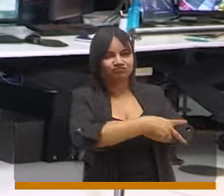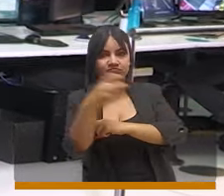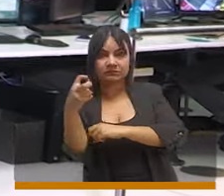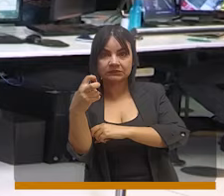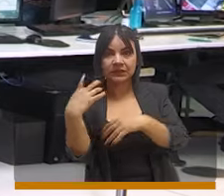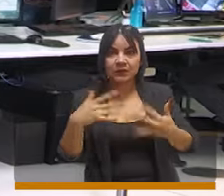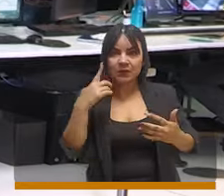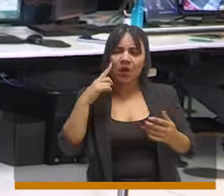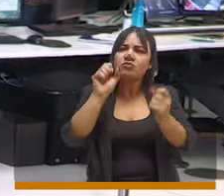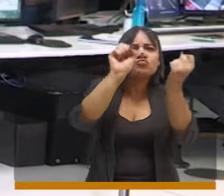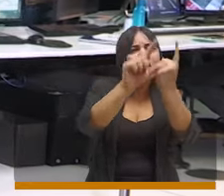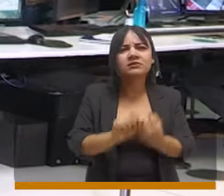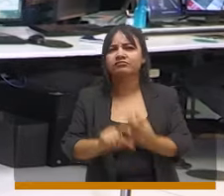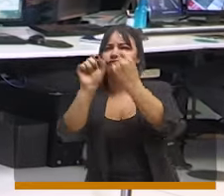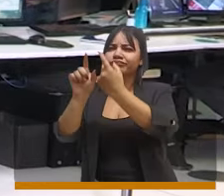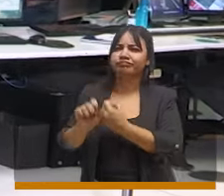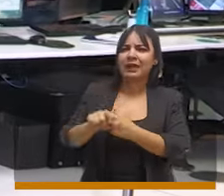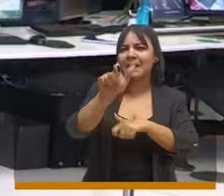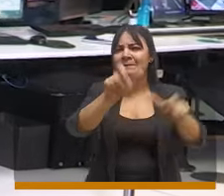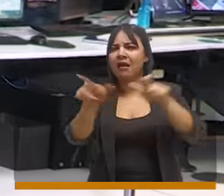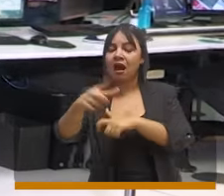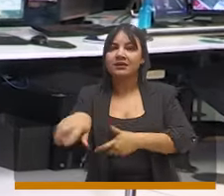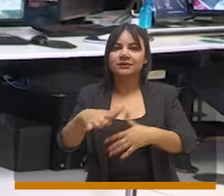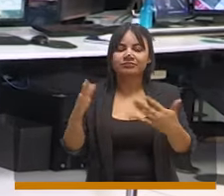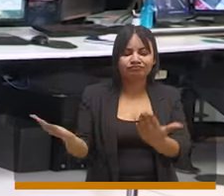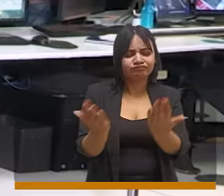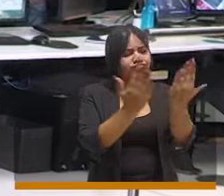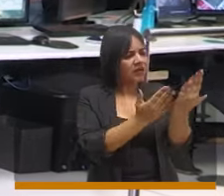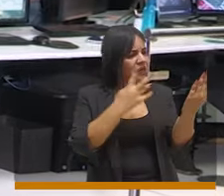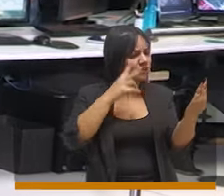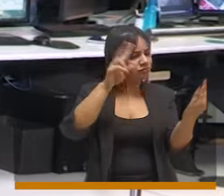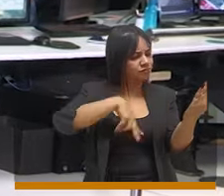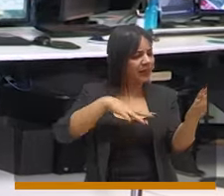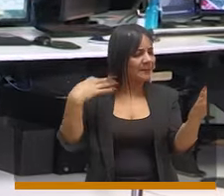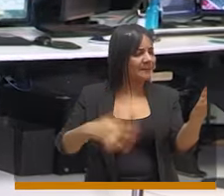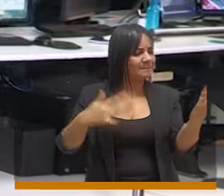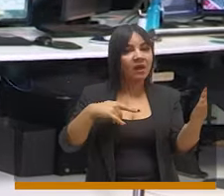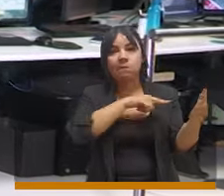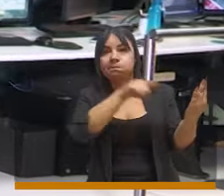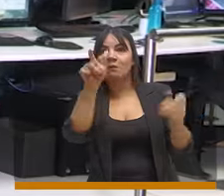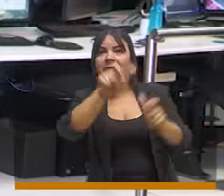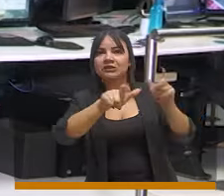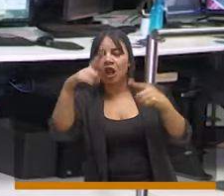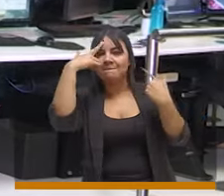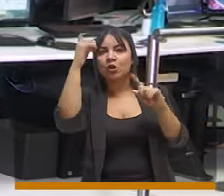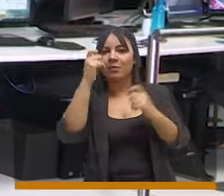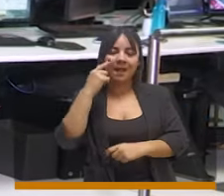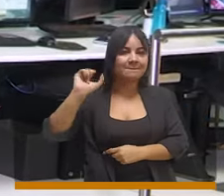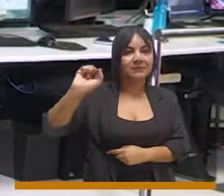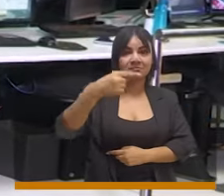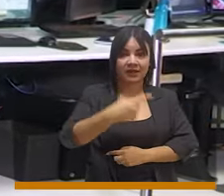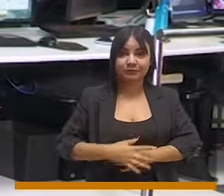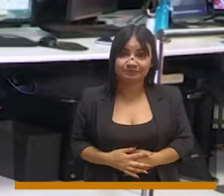Y si revisamos las encuestas de percepción ciudadana nos damos cuenta que siempre es la preocupación número uno de las personas,